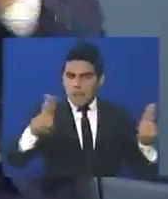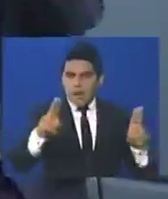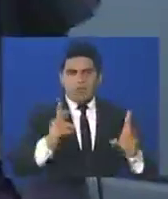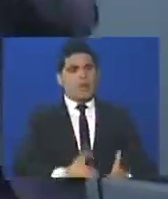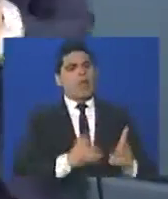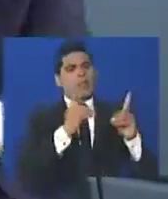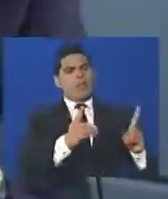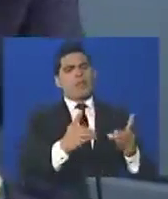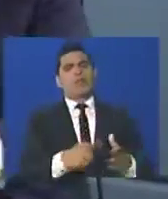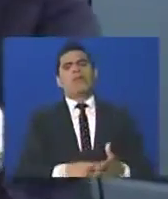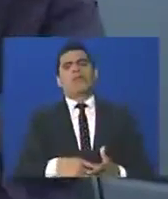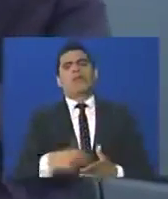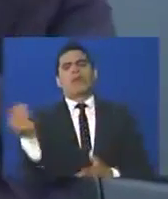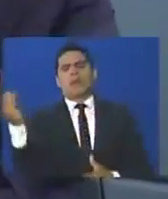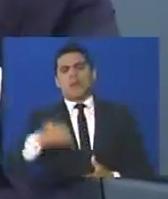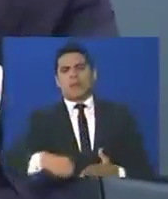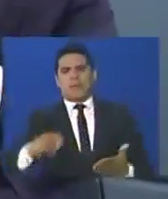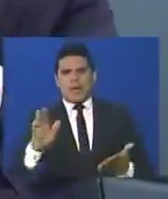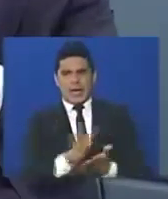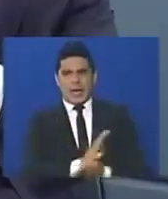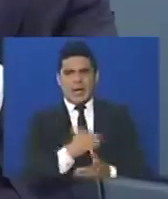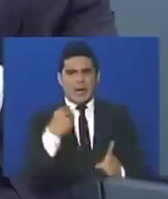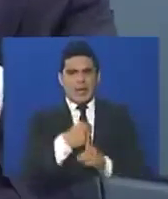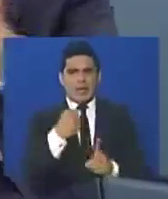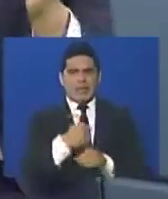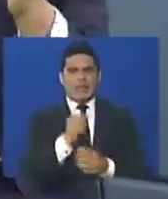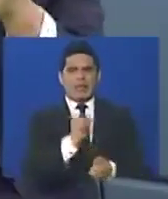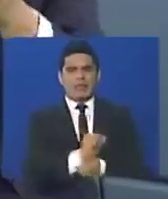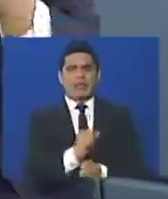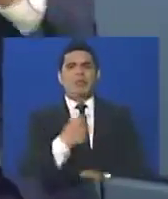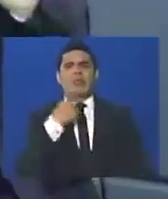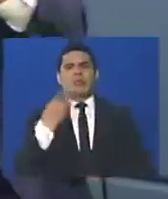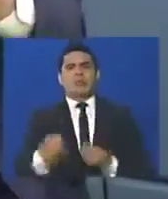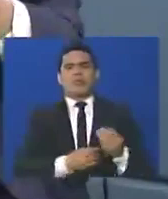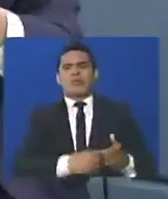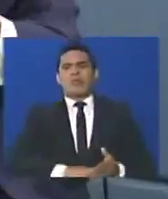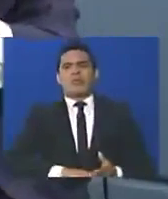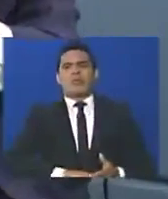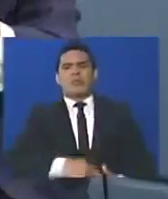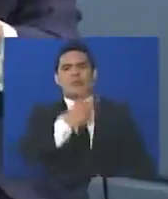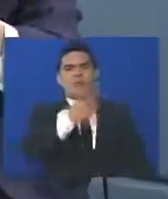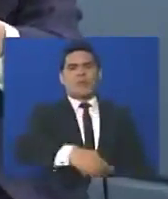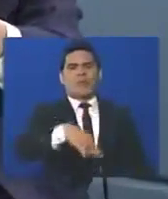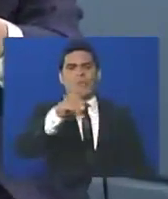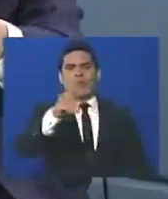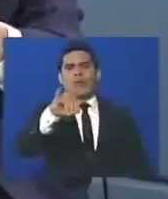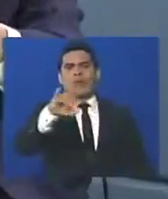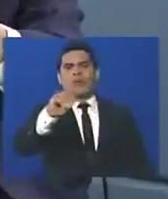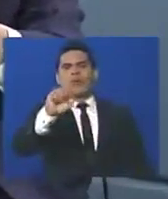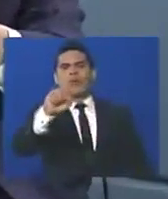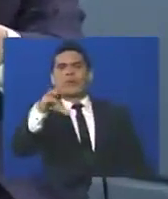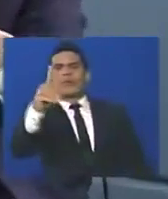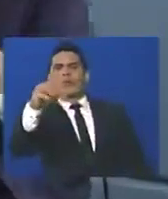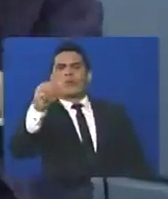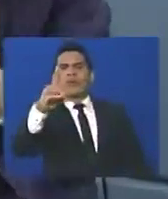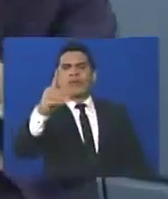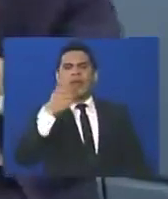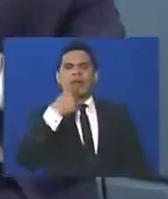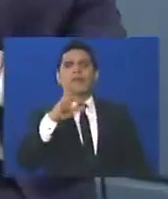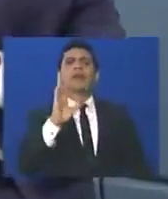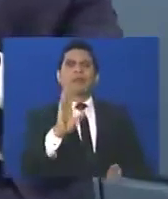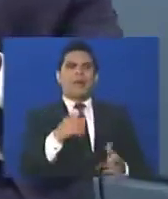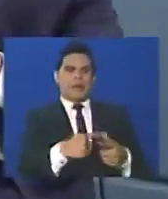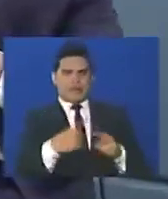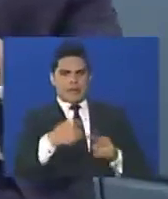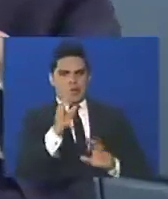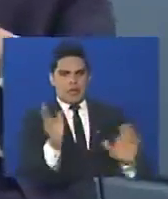las decisiones para que no haya represión, y para que no haya persecución, con quien hay que dialogar es con Diosdado Cabello, que pretende, Este